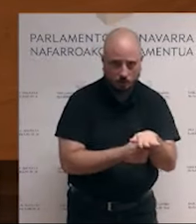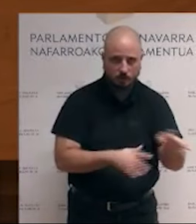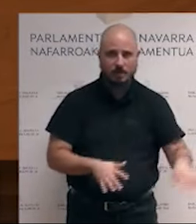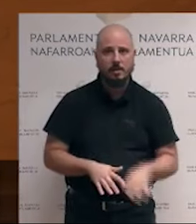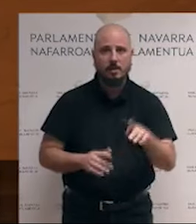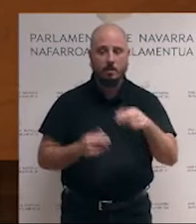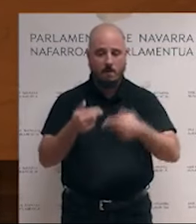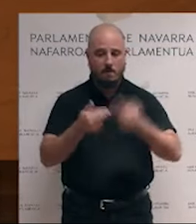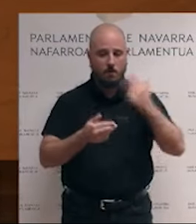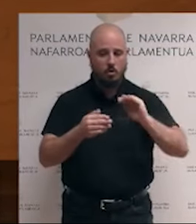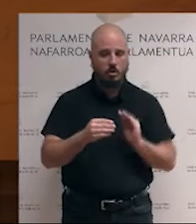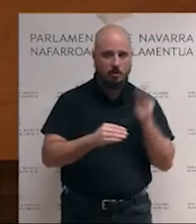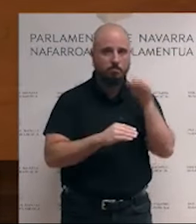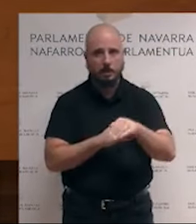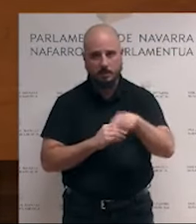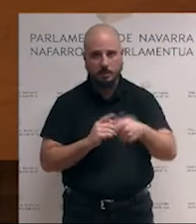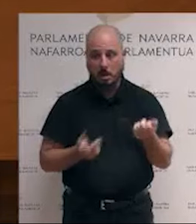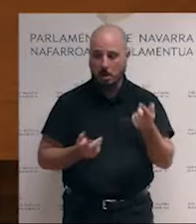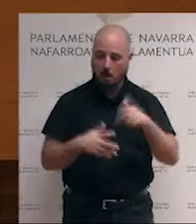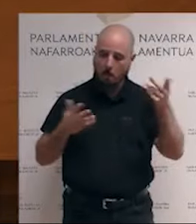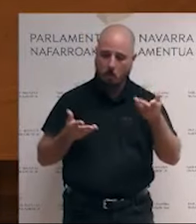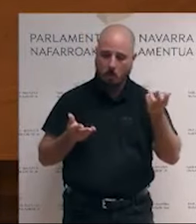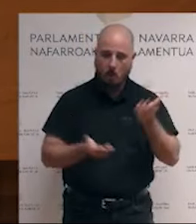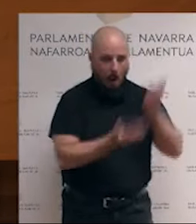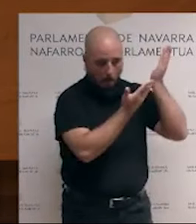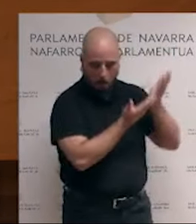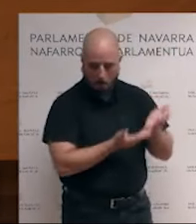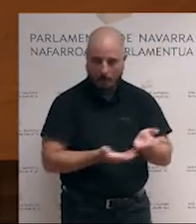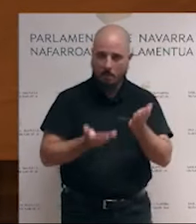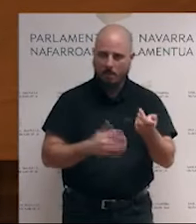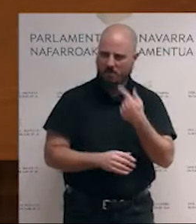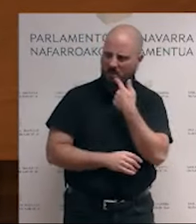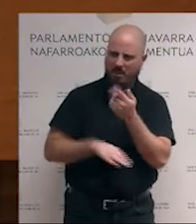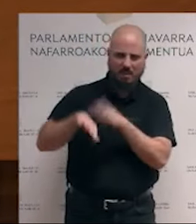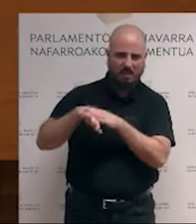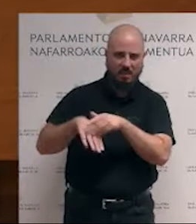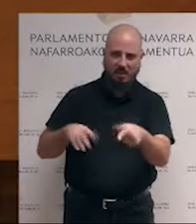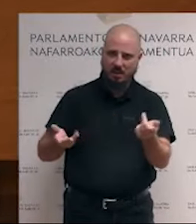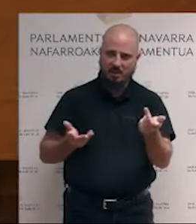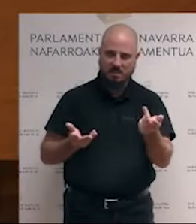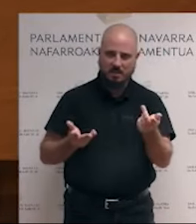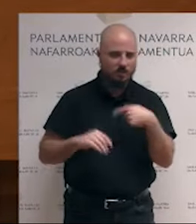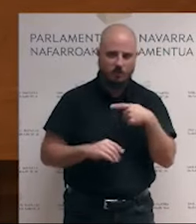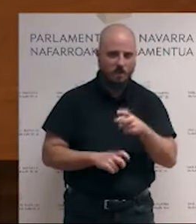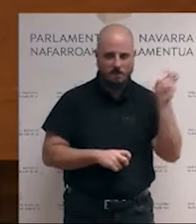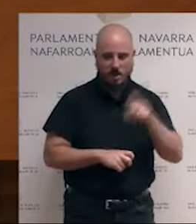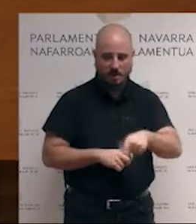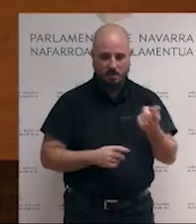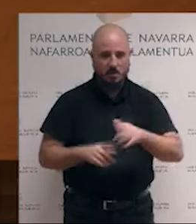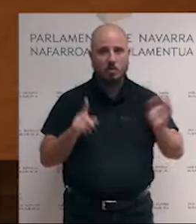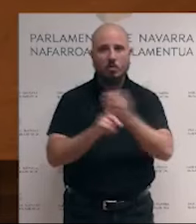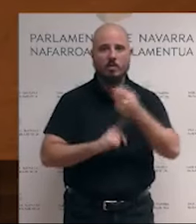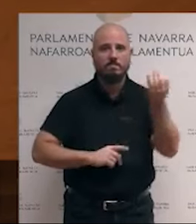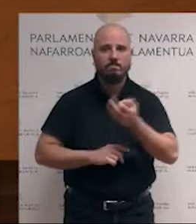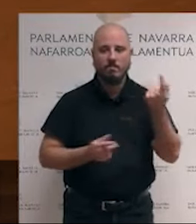muy lejos de encontrarse con una alfombra roja, como la derecha muchas veces nos quiere pintar, se encuentran con la Ley de Extranjería del Estado